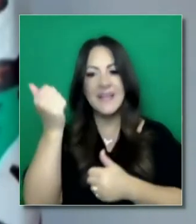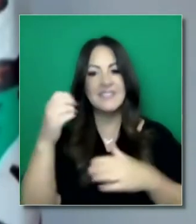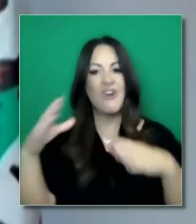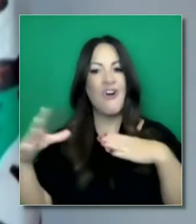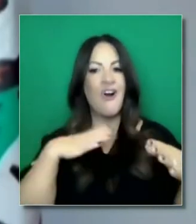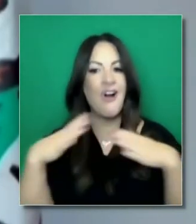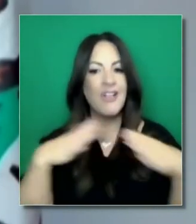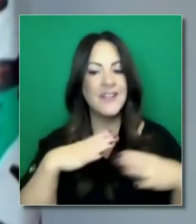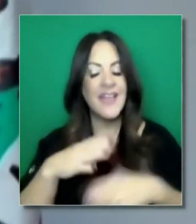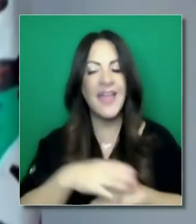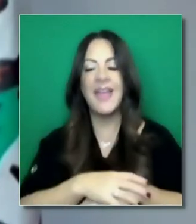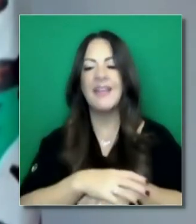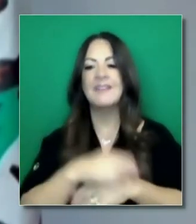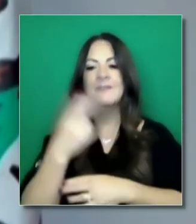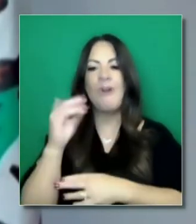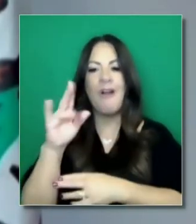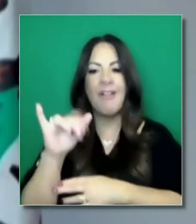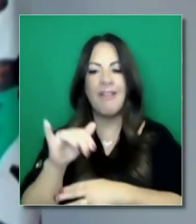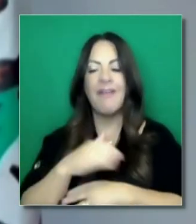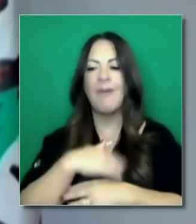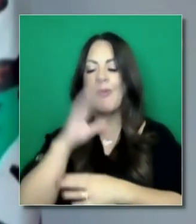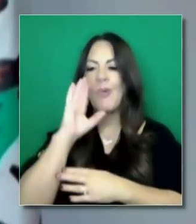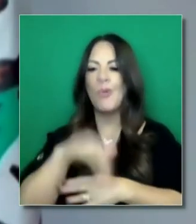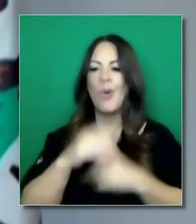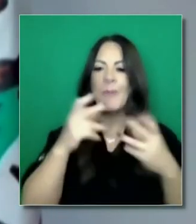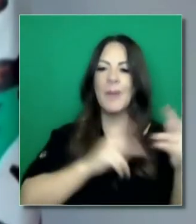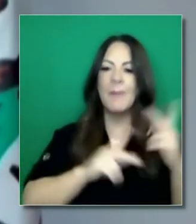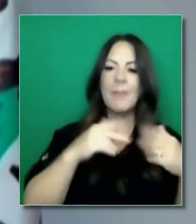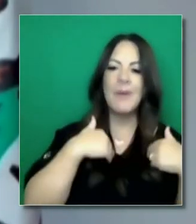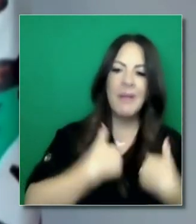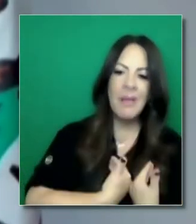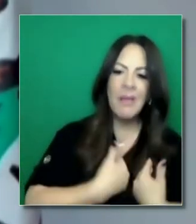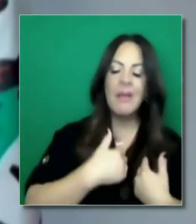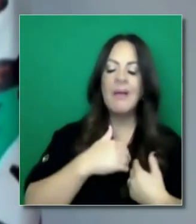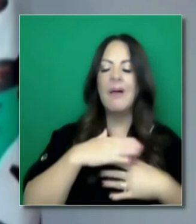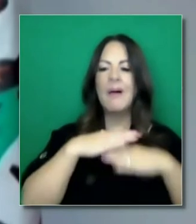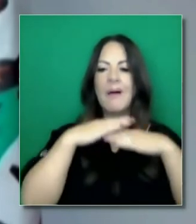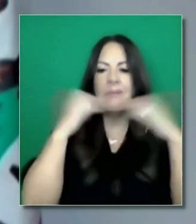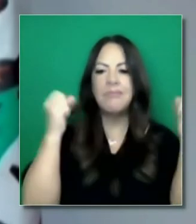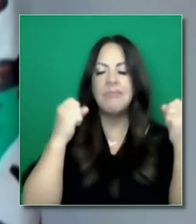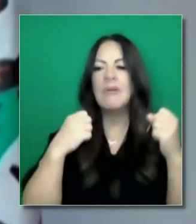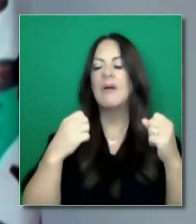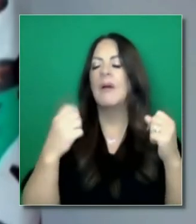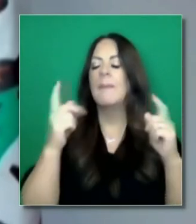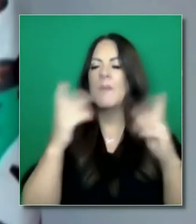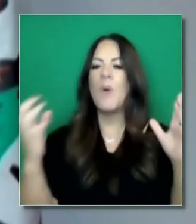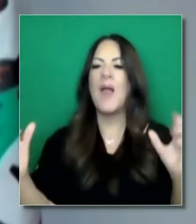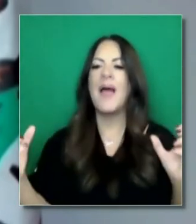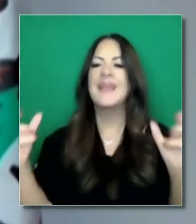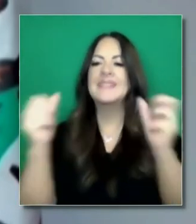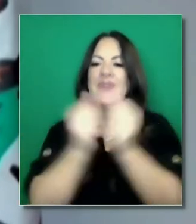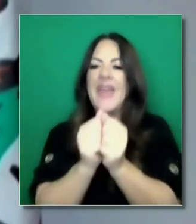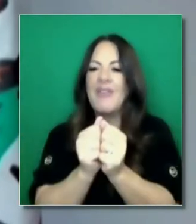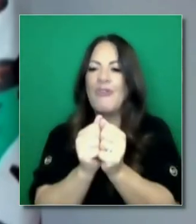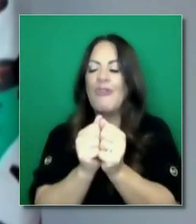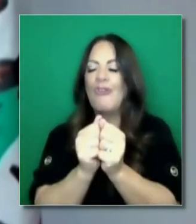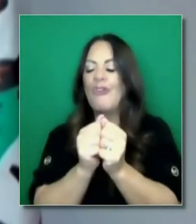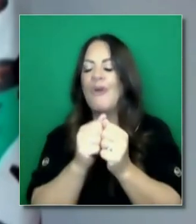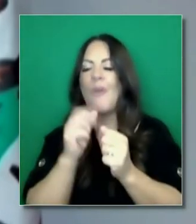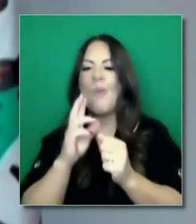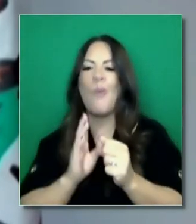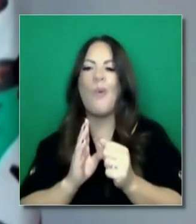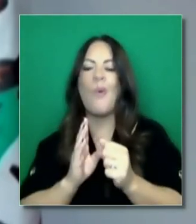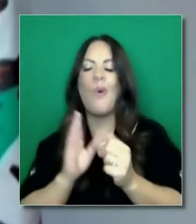feriados, el interés y la disponibilidad. Estamos hablando de la fatiga, la necesidad de reunirse, de